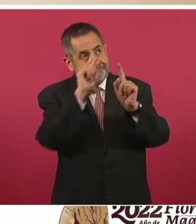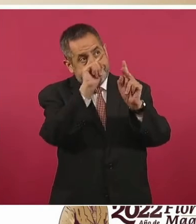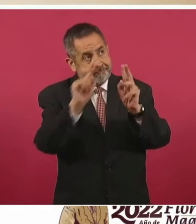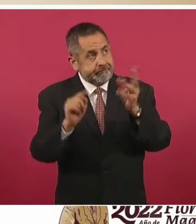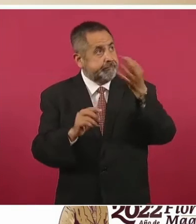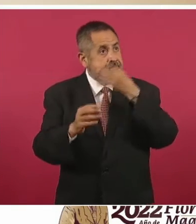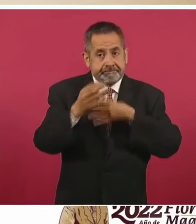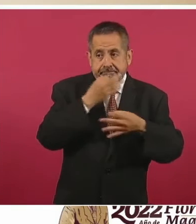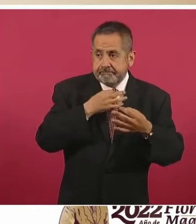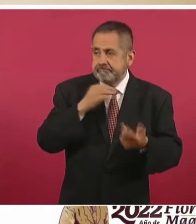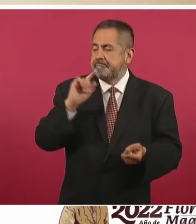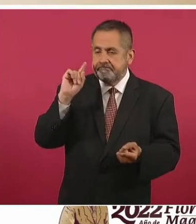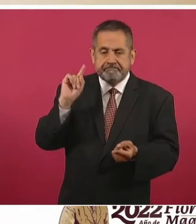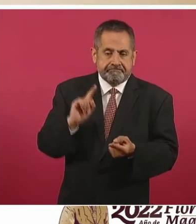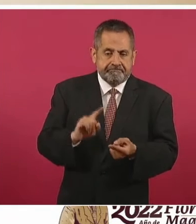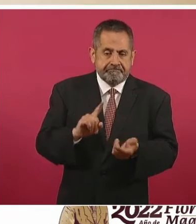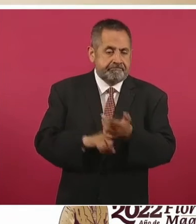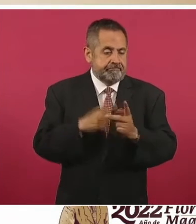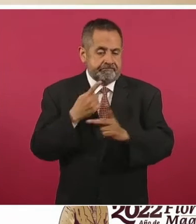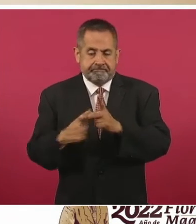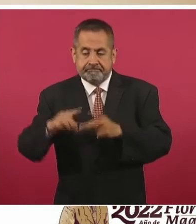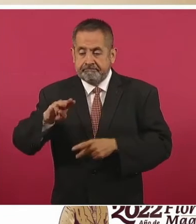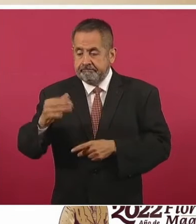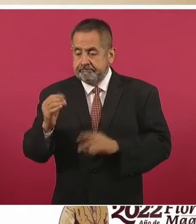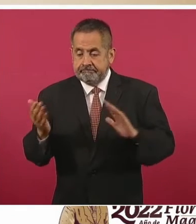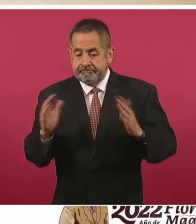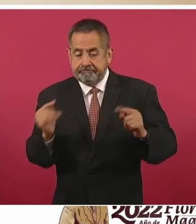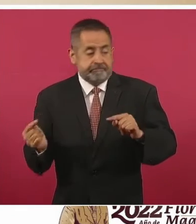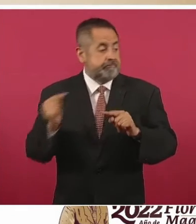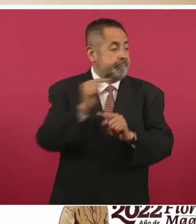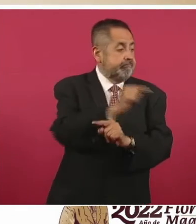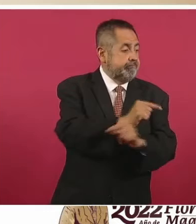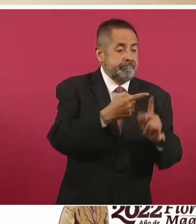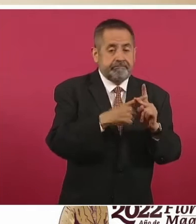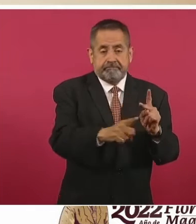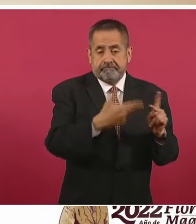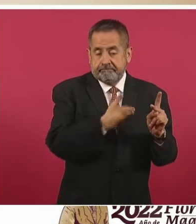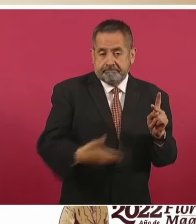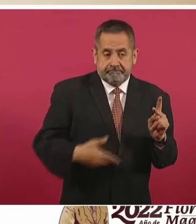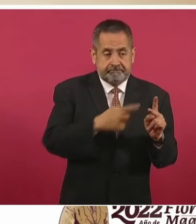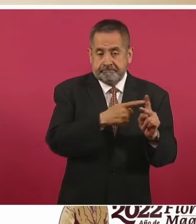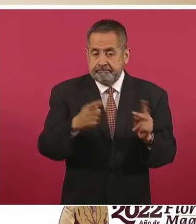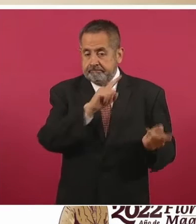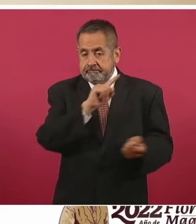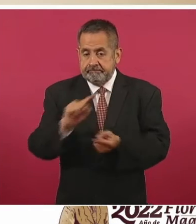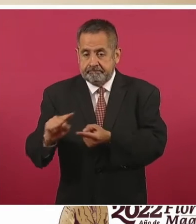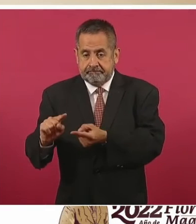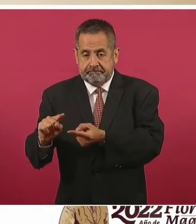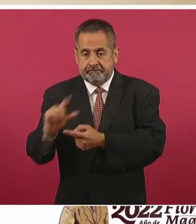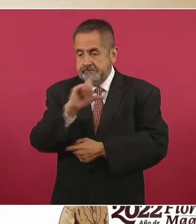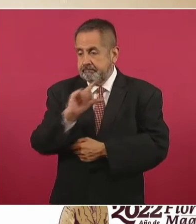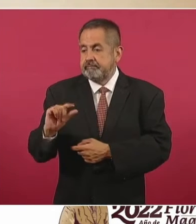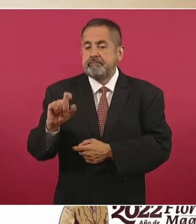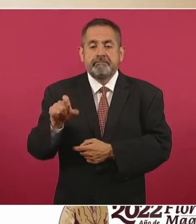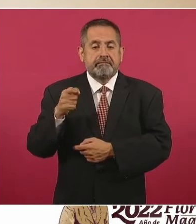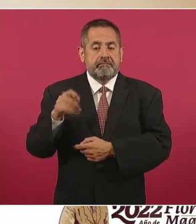con respecto al inicio de la administración, se redujo veintinueve por ciento. Adelante. Y también